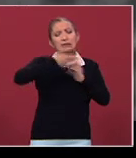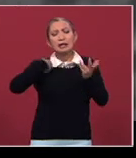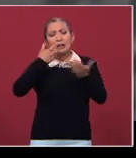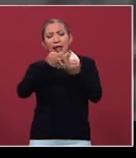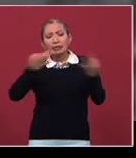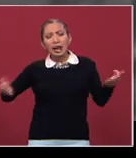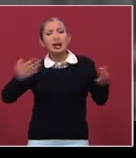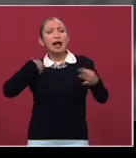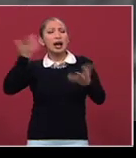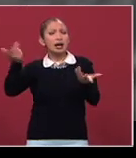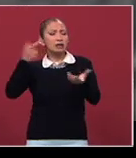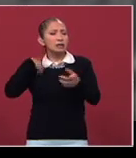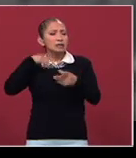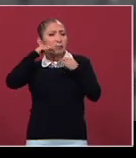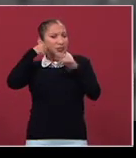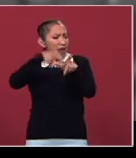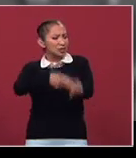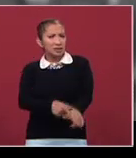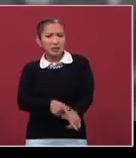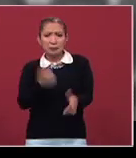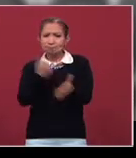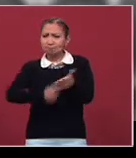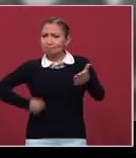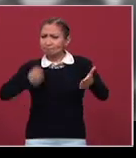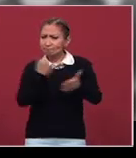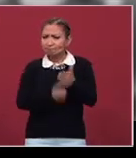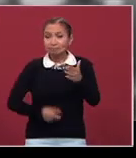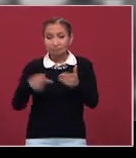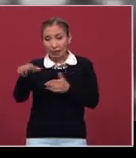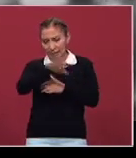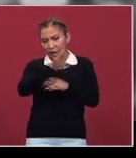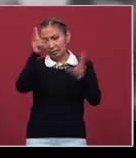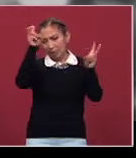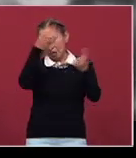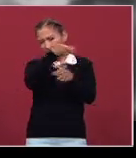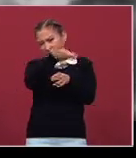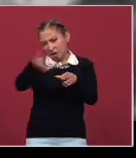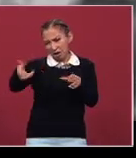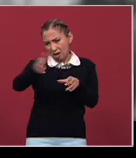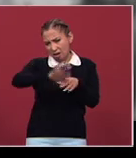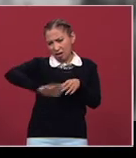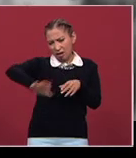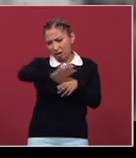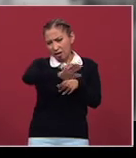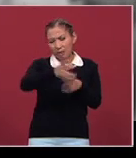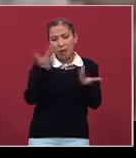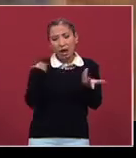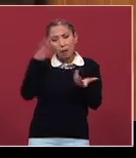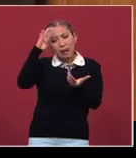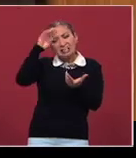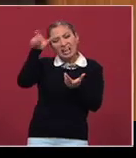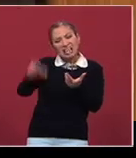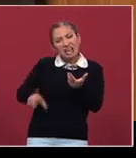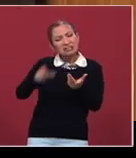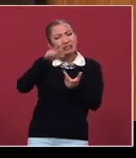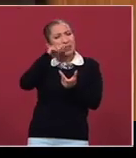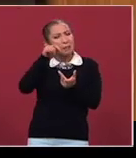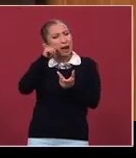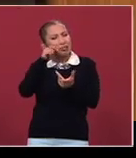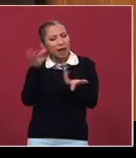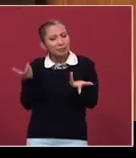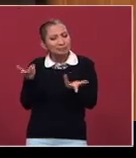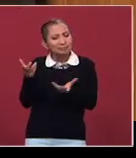la lucha sigue, haciendo este anclaje histórico en la cuestión agraria, pero que repensemos al personaje a nuestro